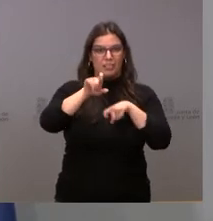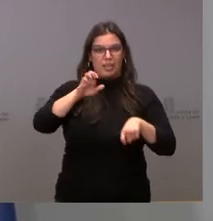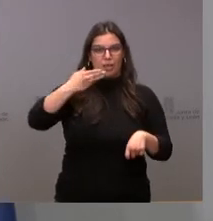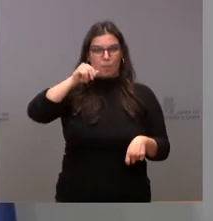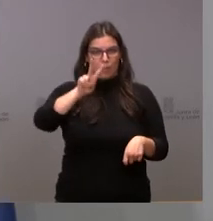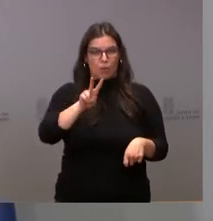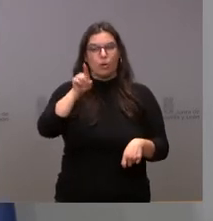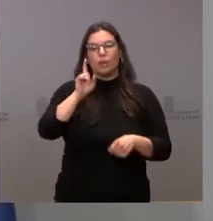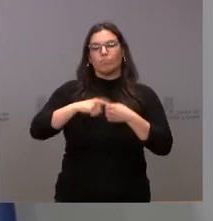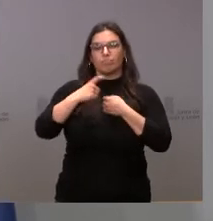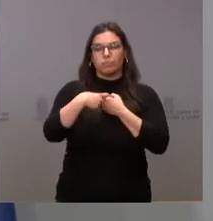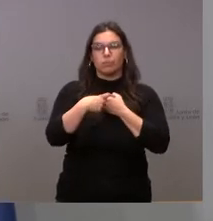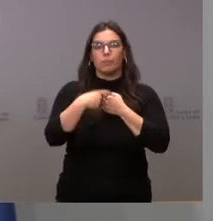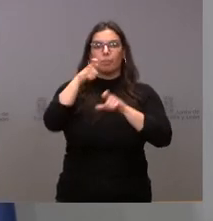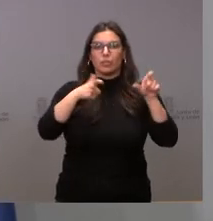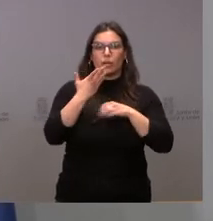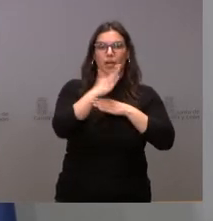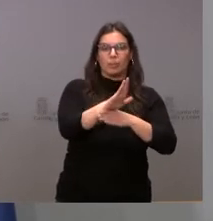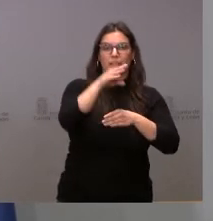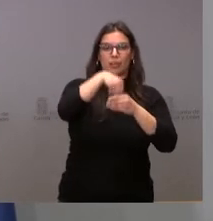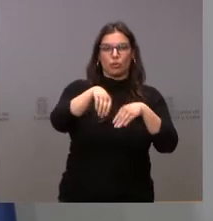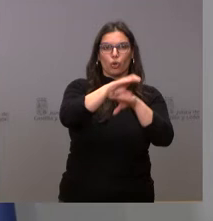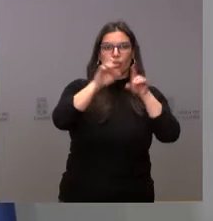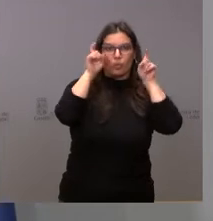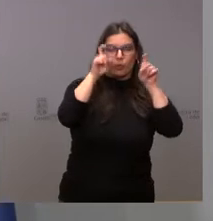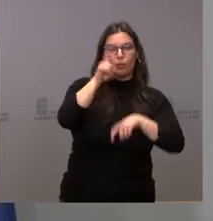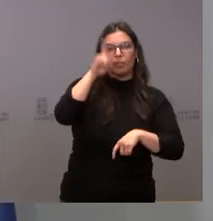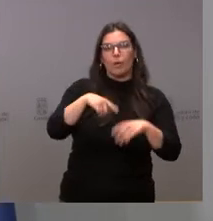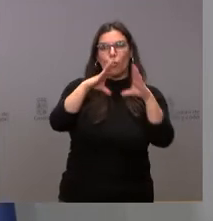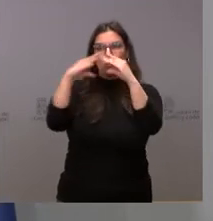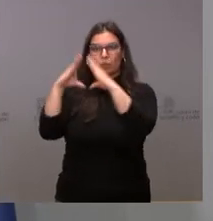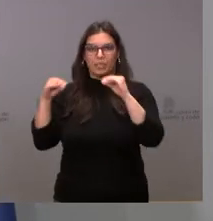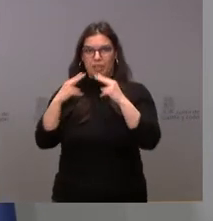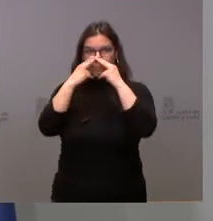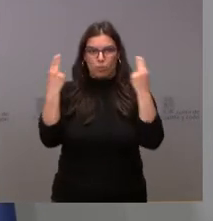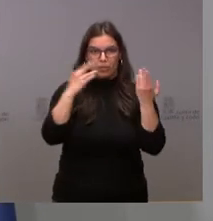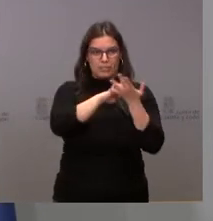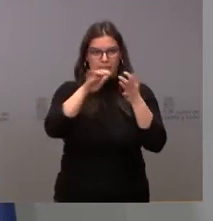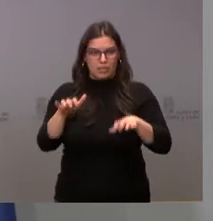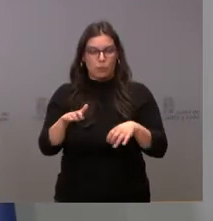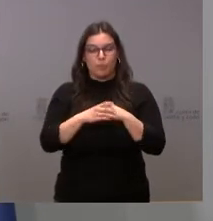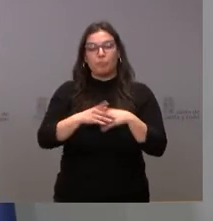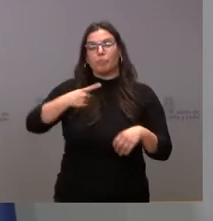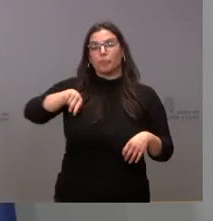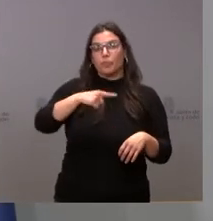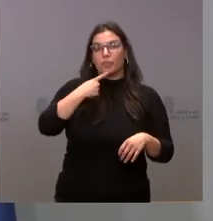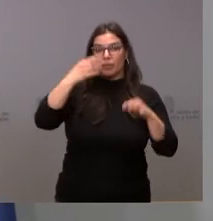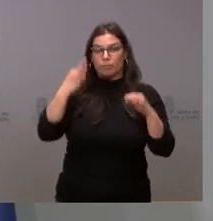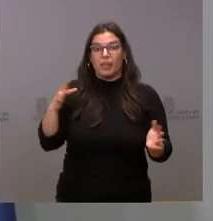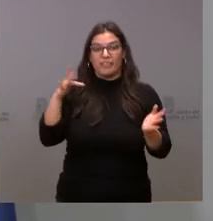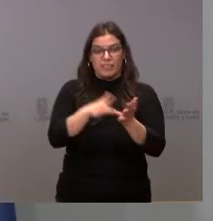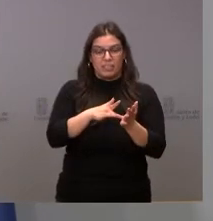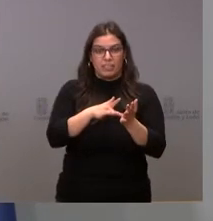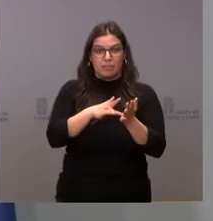la que forman parte tanto los representantes de la Consejería de Educación como de las Universidades Públicas de Castilla y León y han fijado las fechas